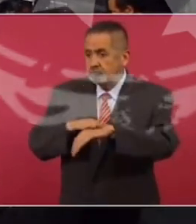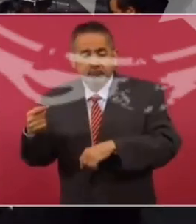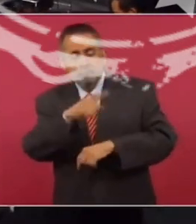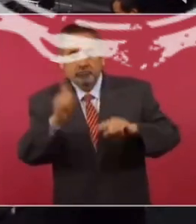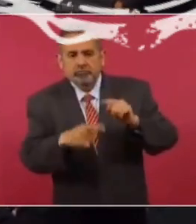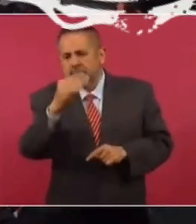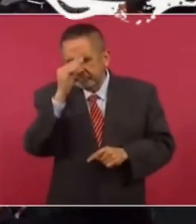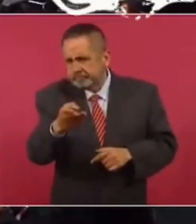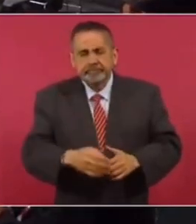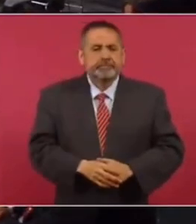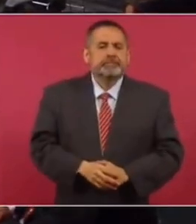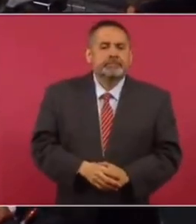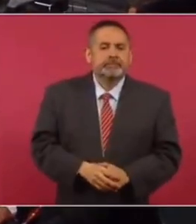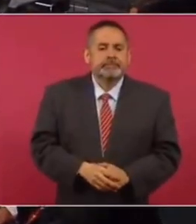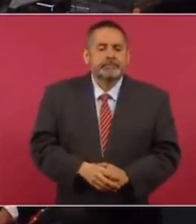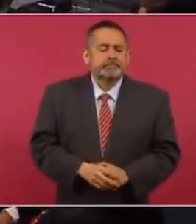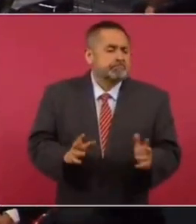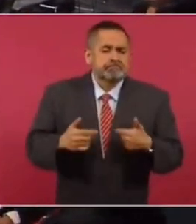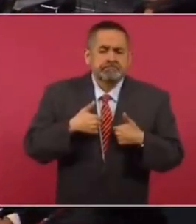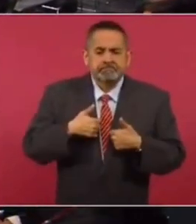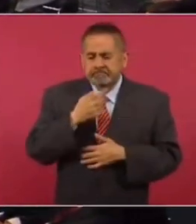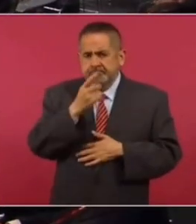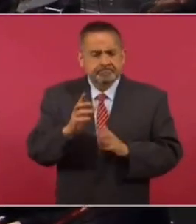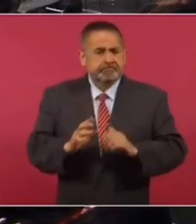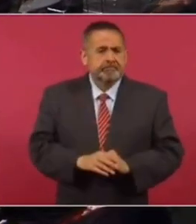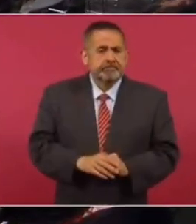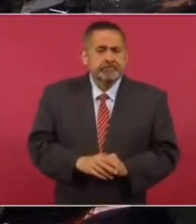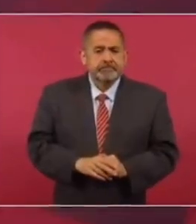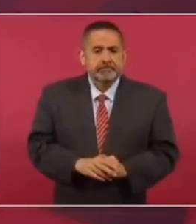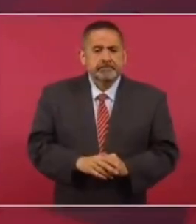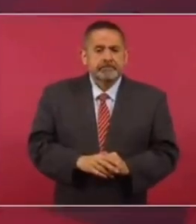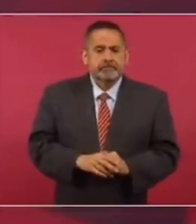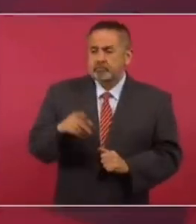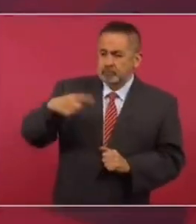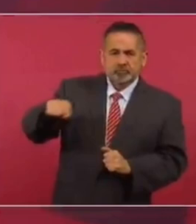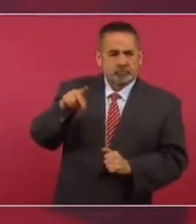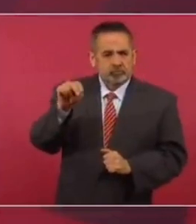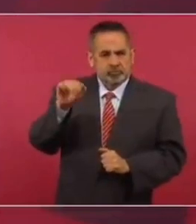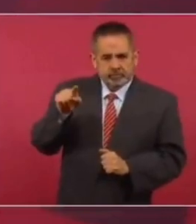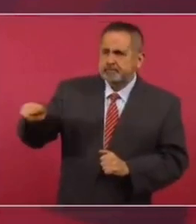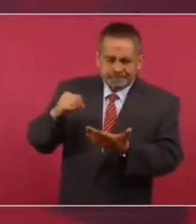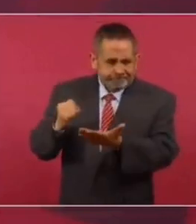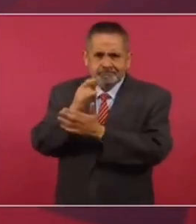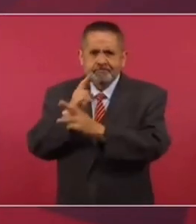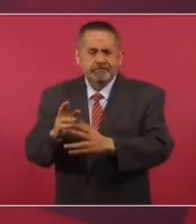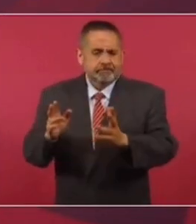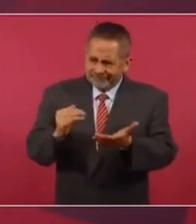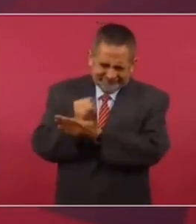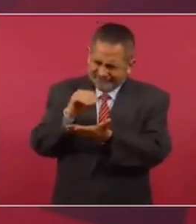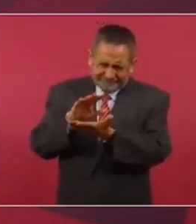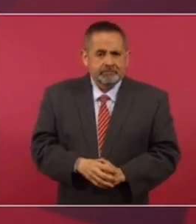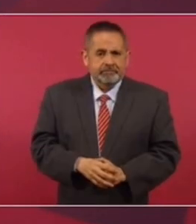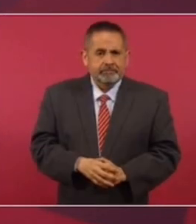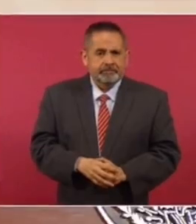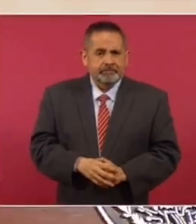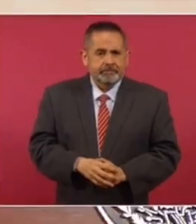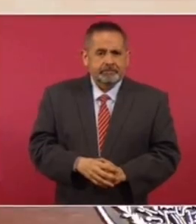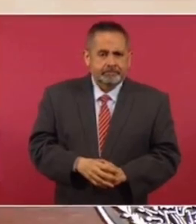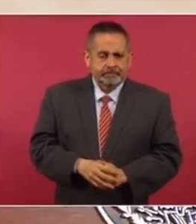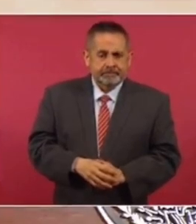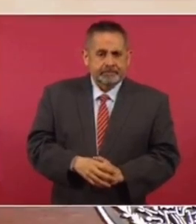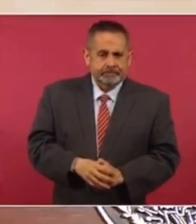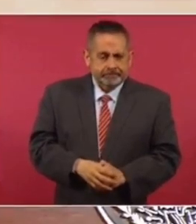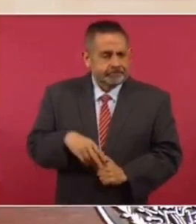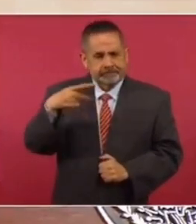Pues yo lo planteé aquí, de que ellos debían resolver, pero en definitiva, su